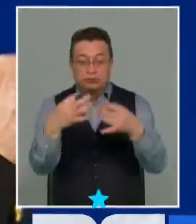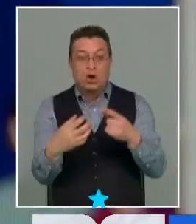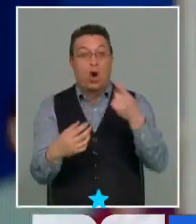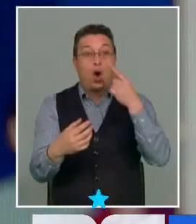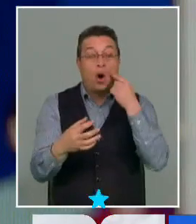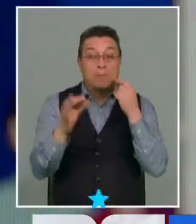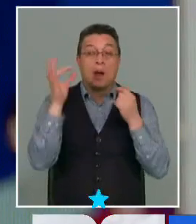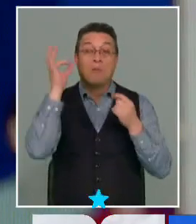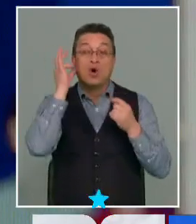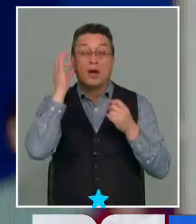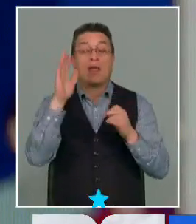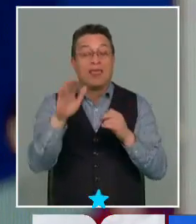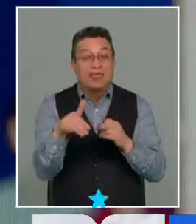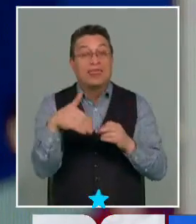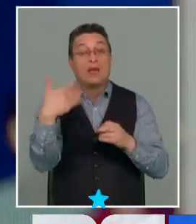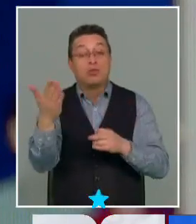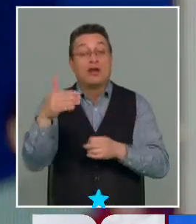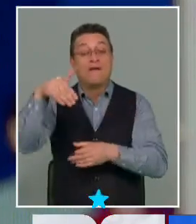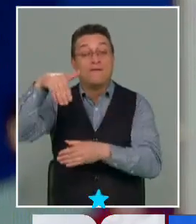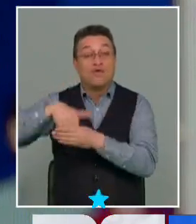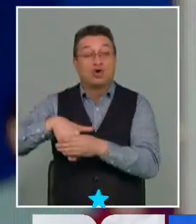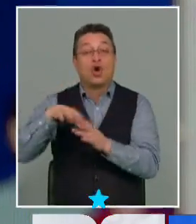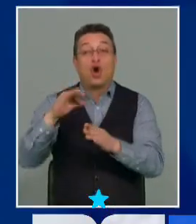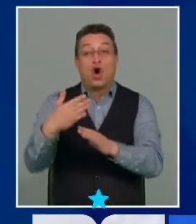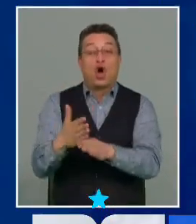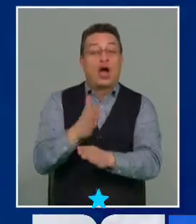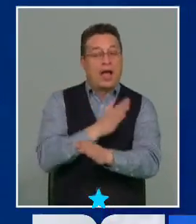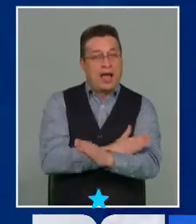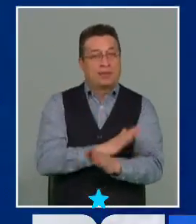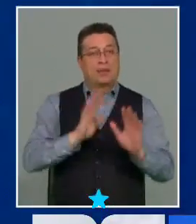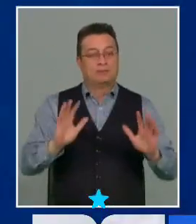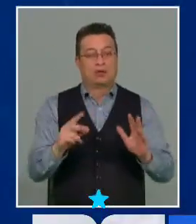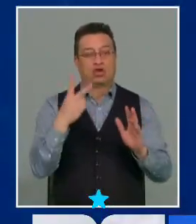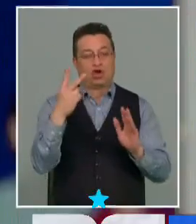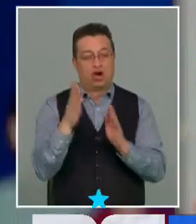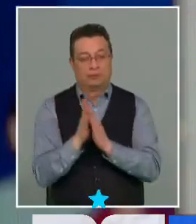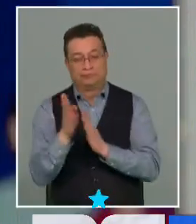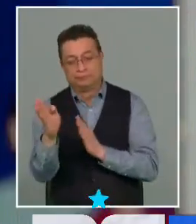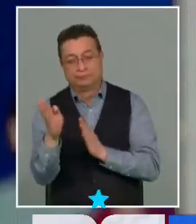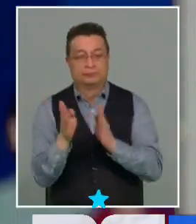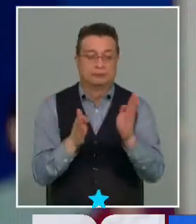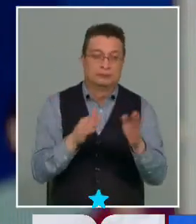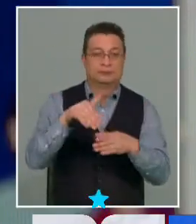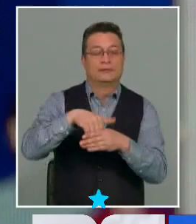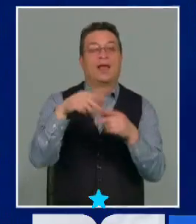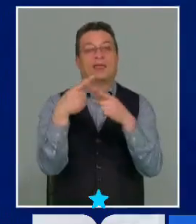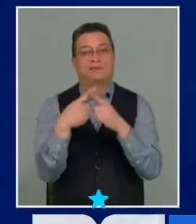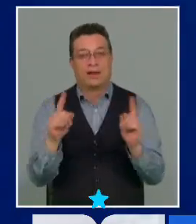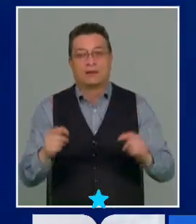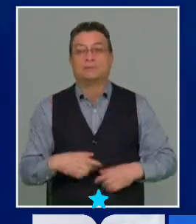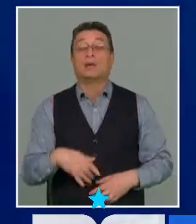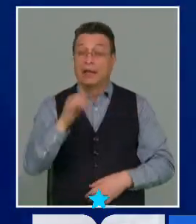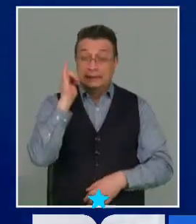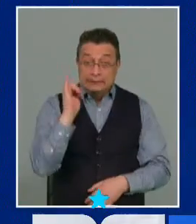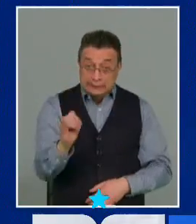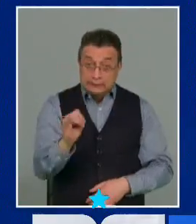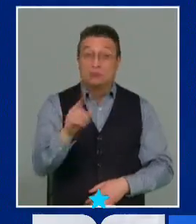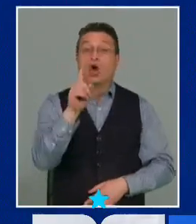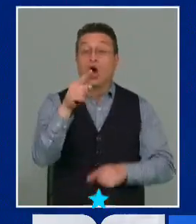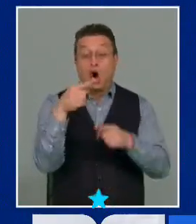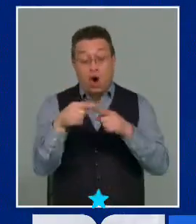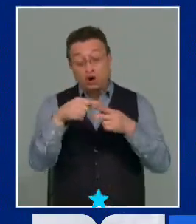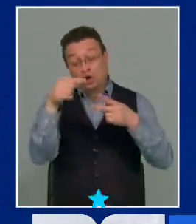mujeres va a ser después de emitir el voto o antes. Porque esas son dos opciones electorales distintas. Tomás. Sí, y una cuestión bien